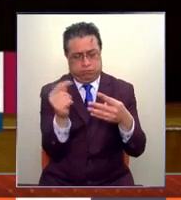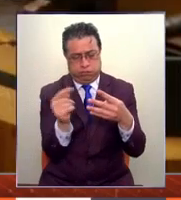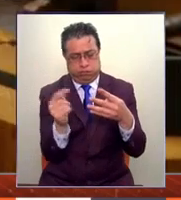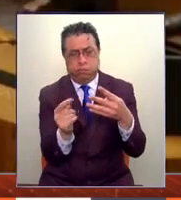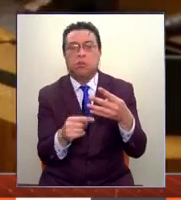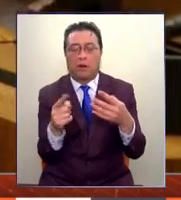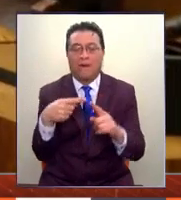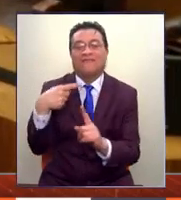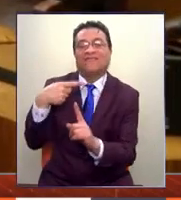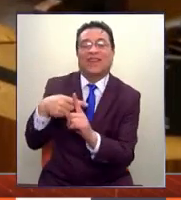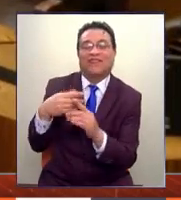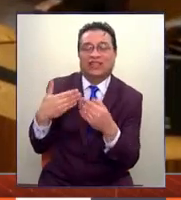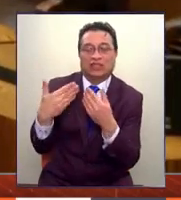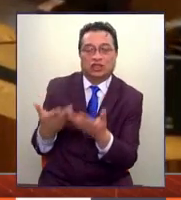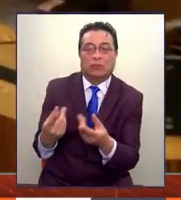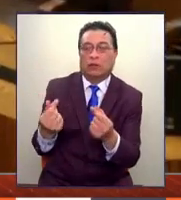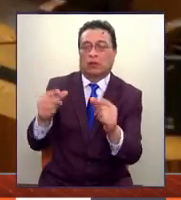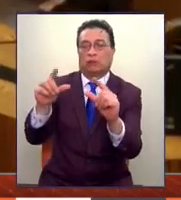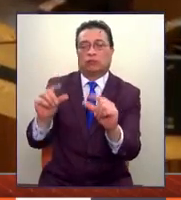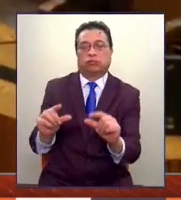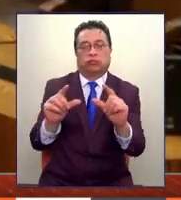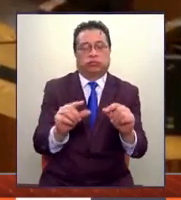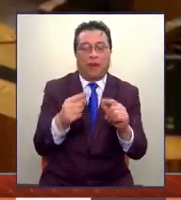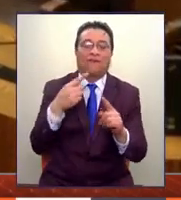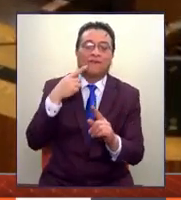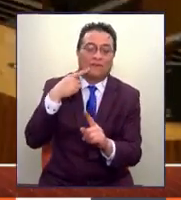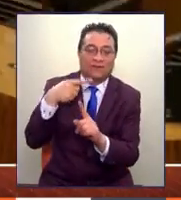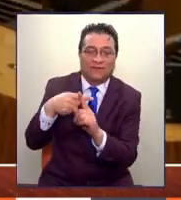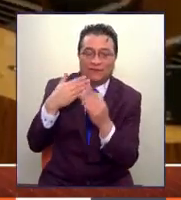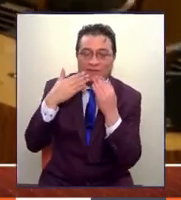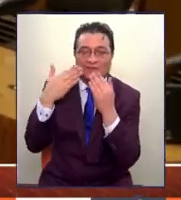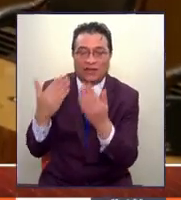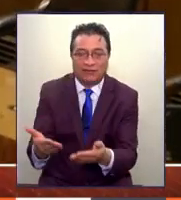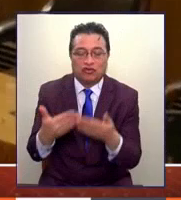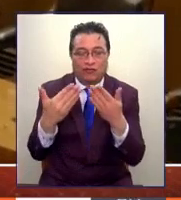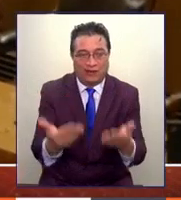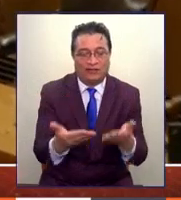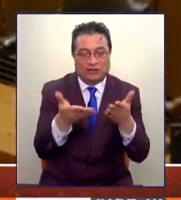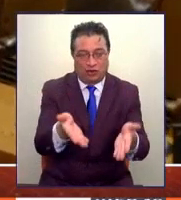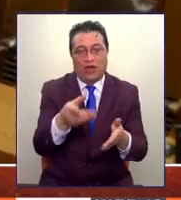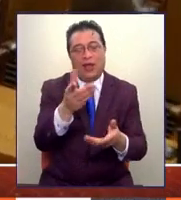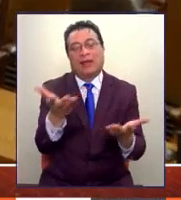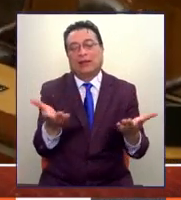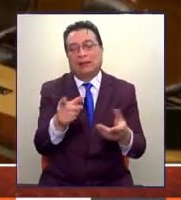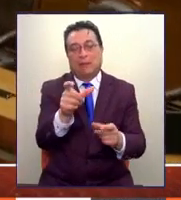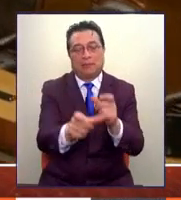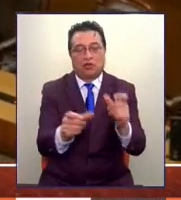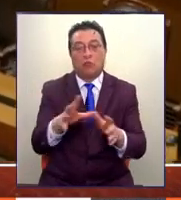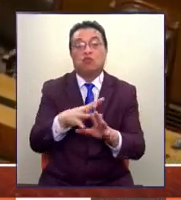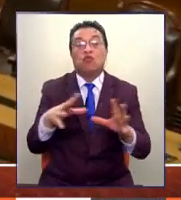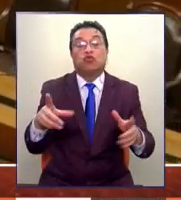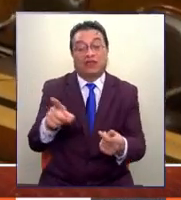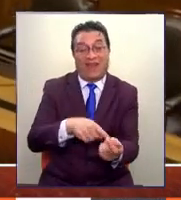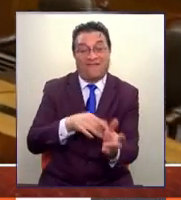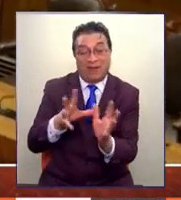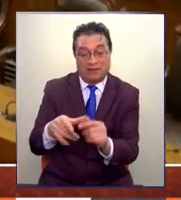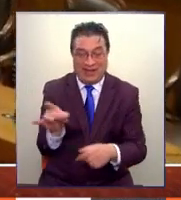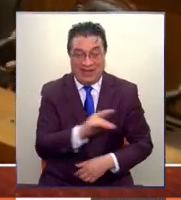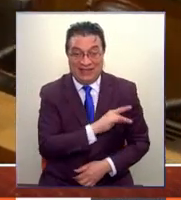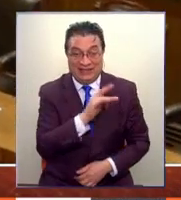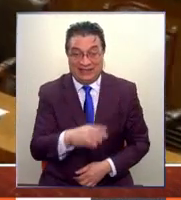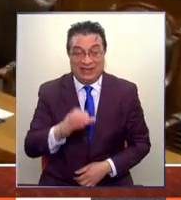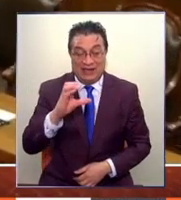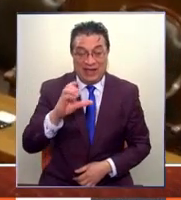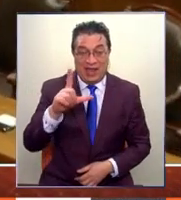para beneficiar las caídas de ingresos, para beneficiar o compensar las caídas de ingresos de muchas familias de clase